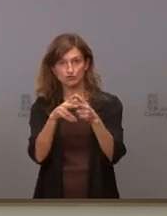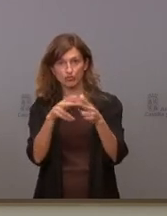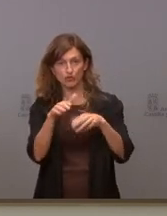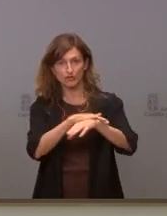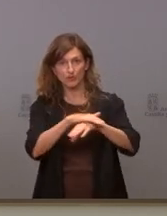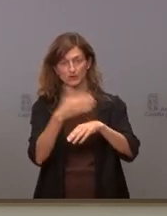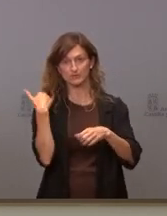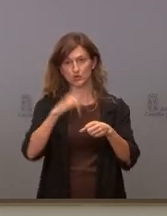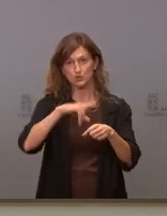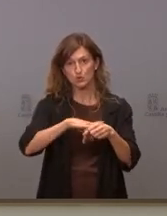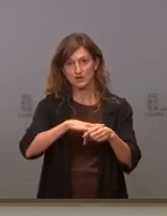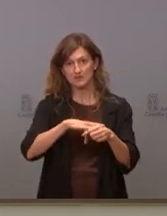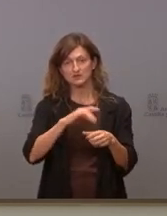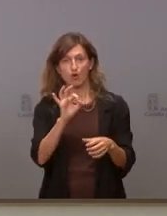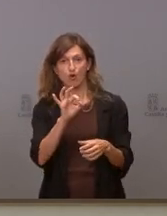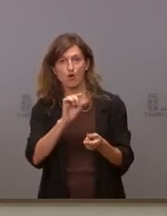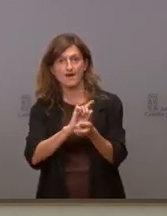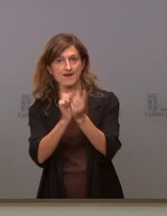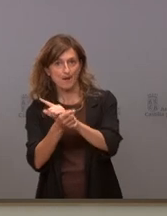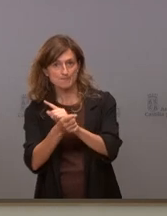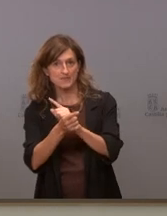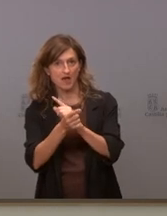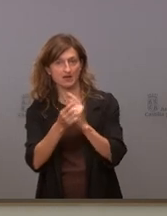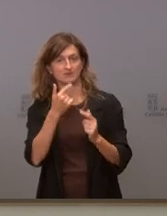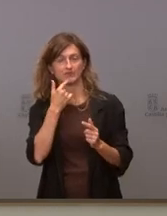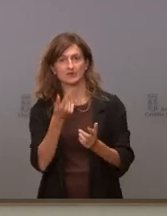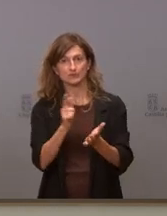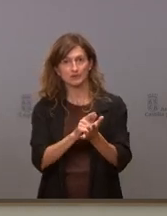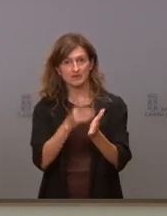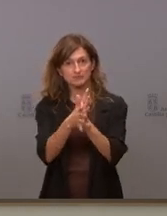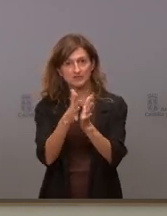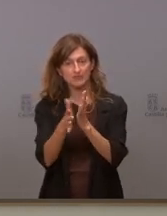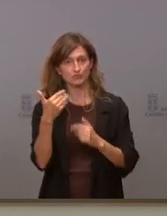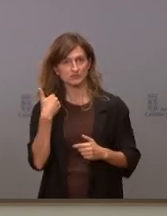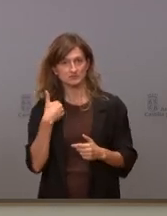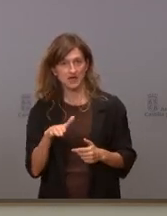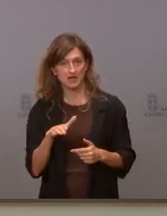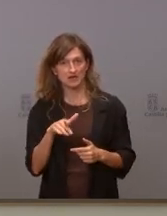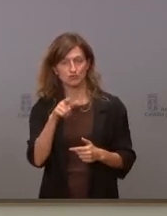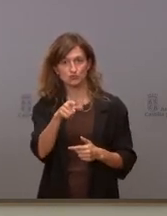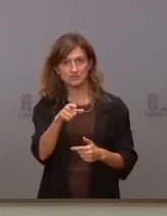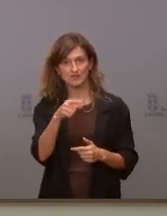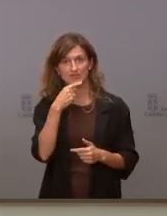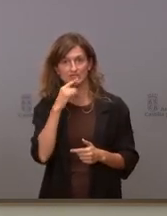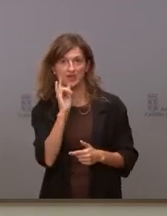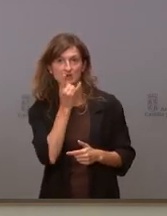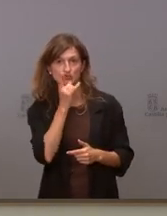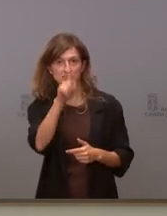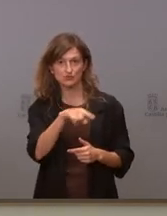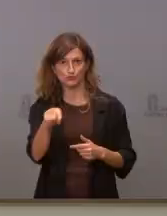pasado lunes o rectifica eso y una vez que le han dado explicaciones lo considera de otra manera?